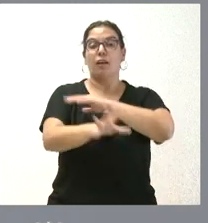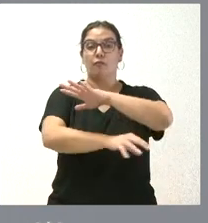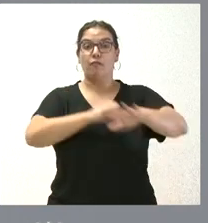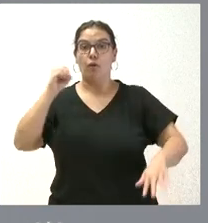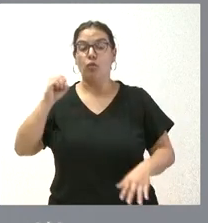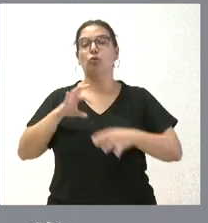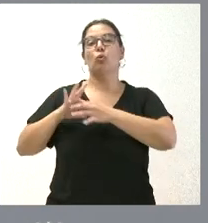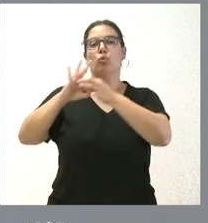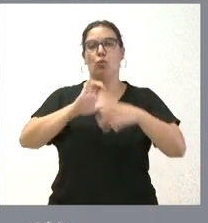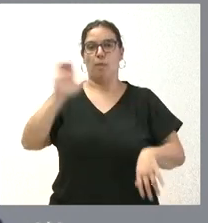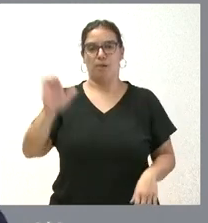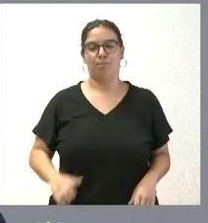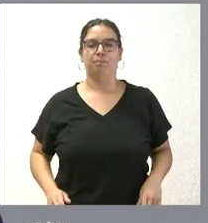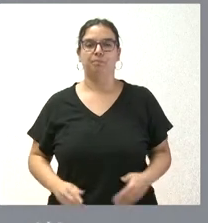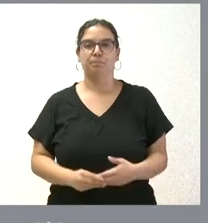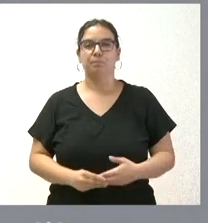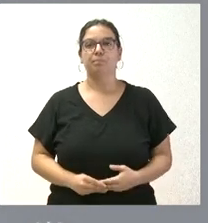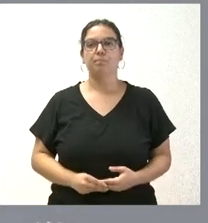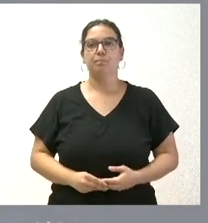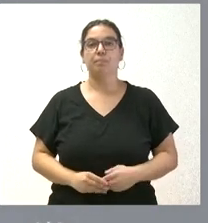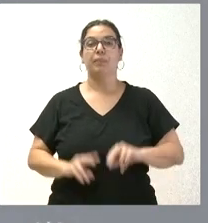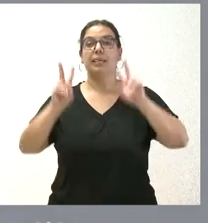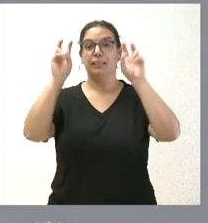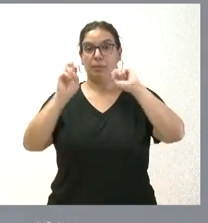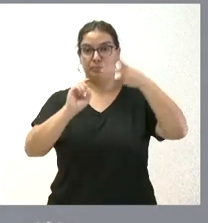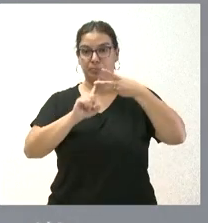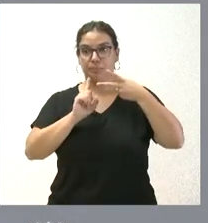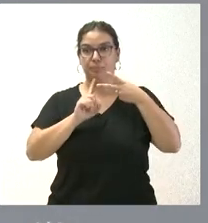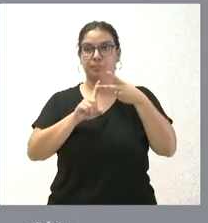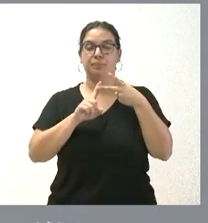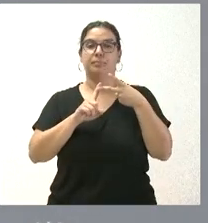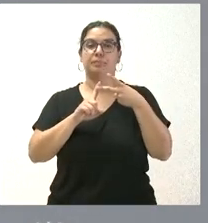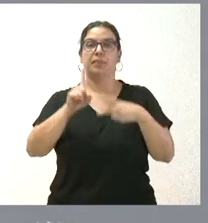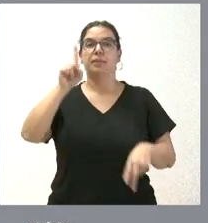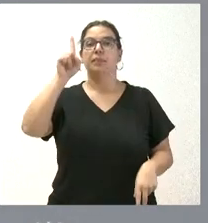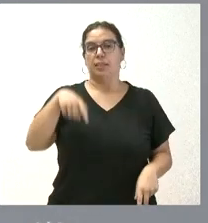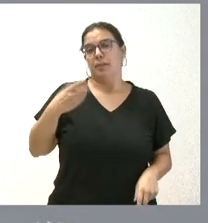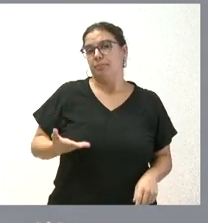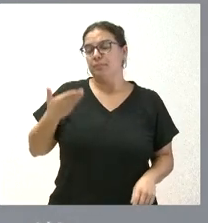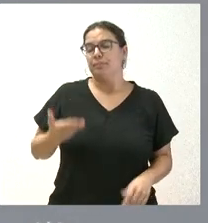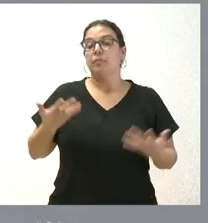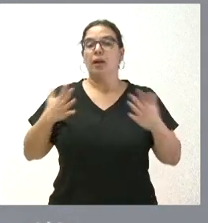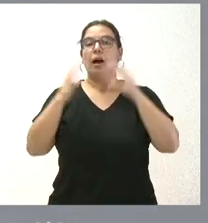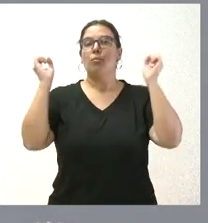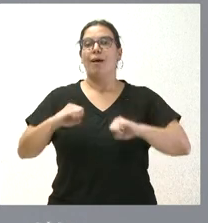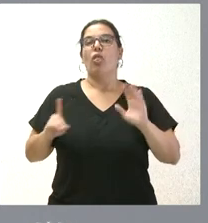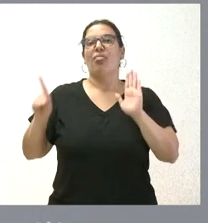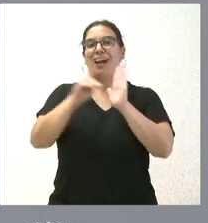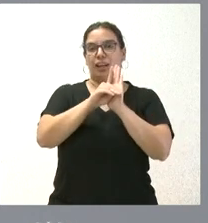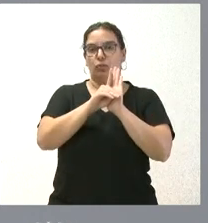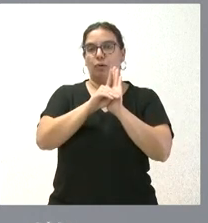de la Unión Europea. Un segundo asunto, también de mucha relevancia, es la aprobación de un decreto